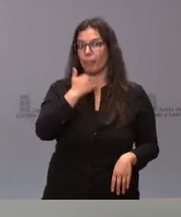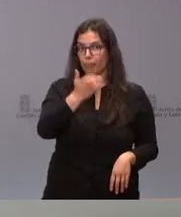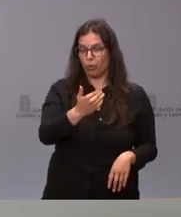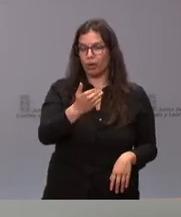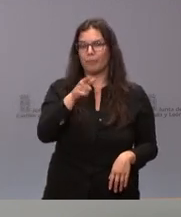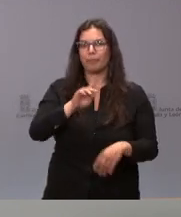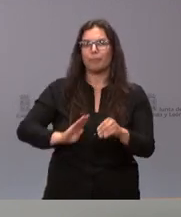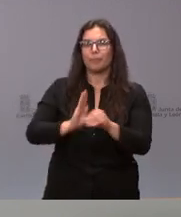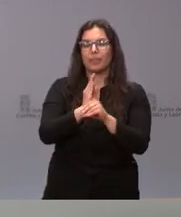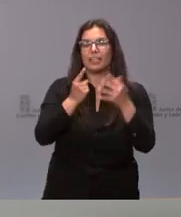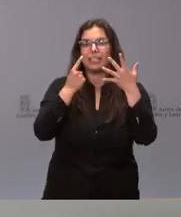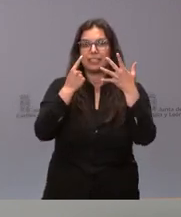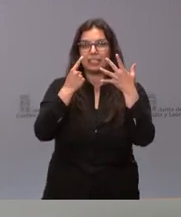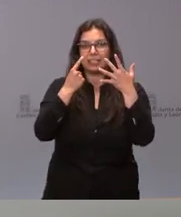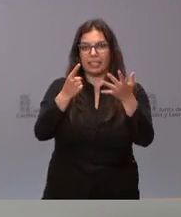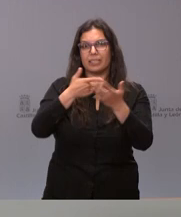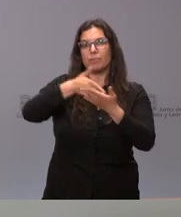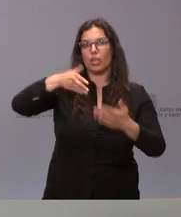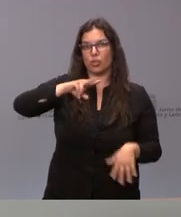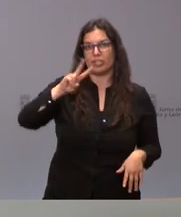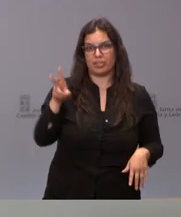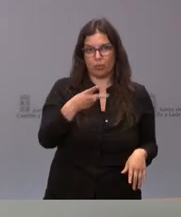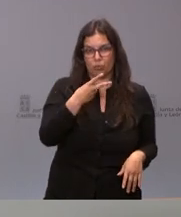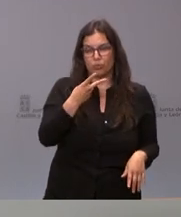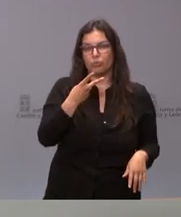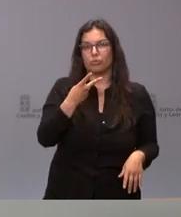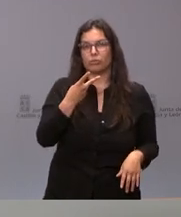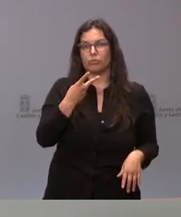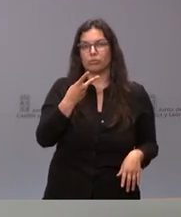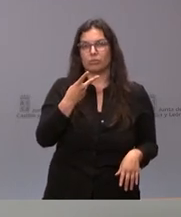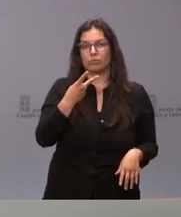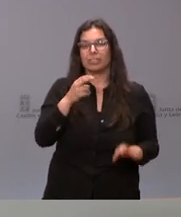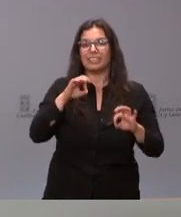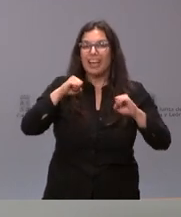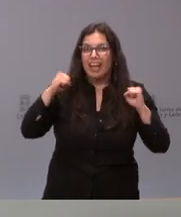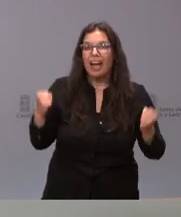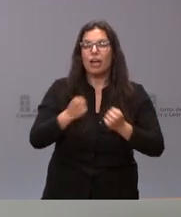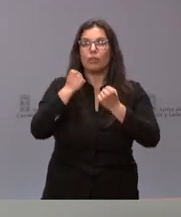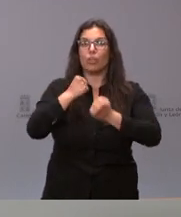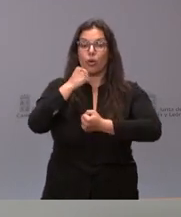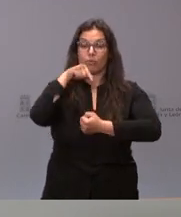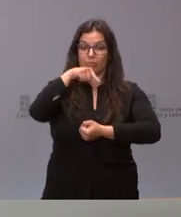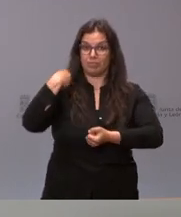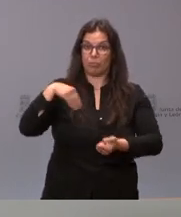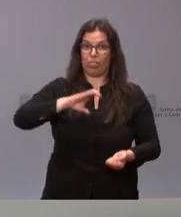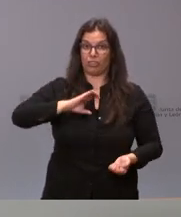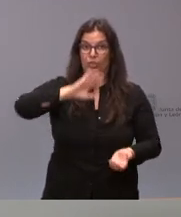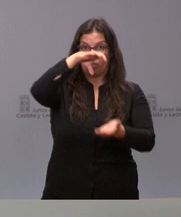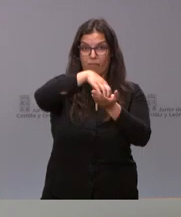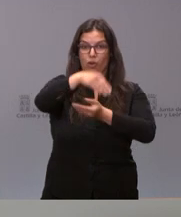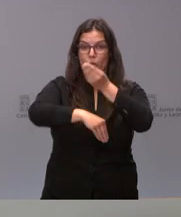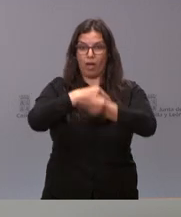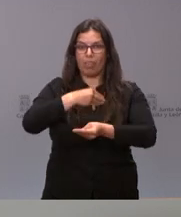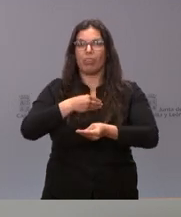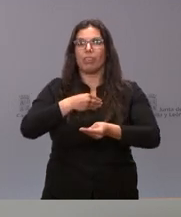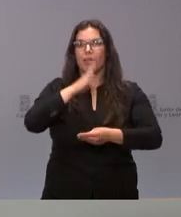una inversión de seis millones de euros de una actuación que realizará en este centro cívico la propia Junta